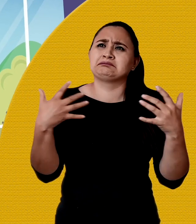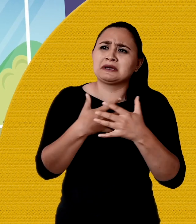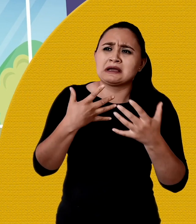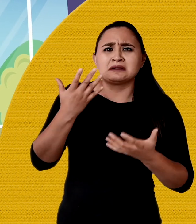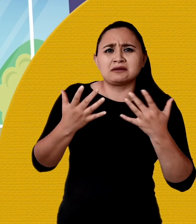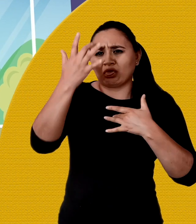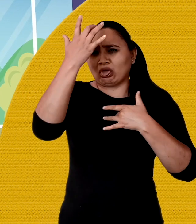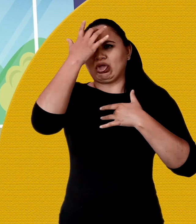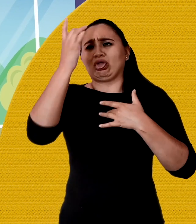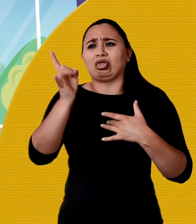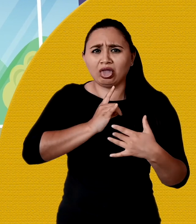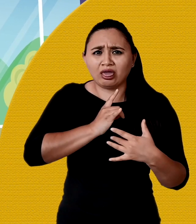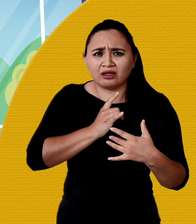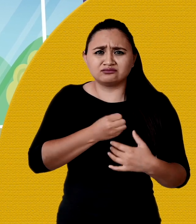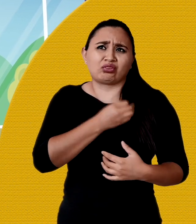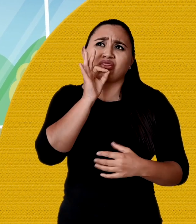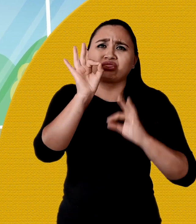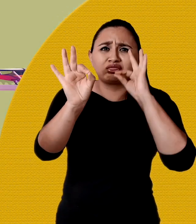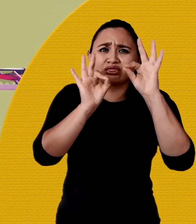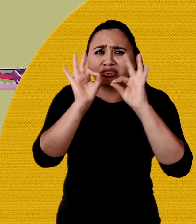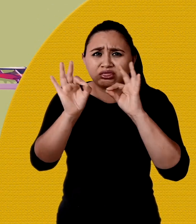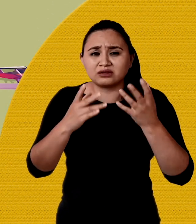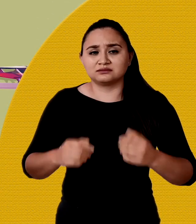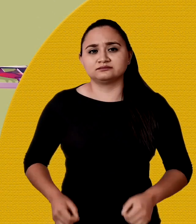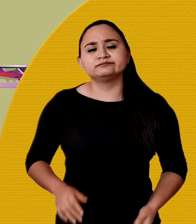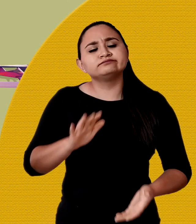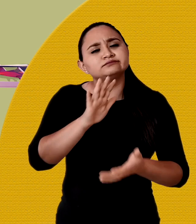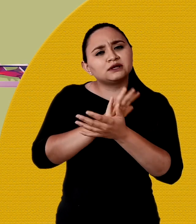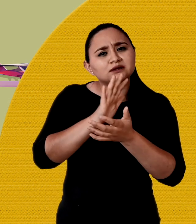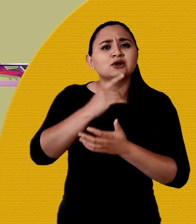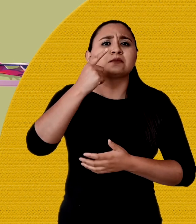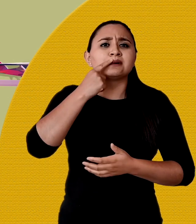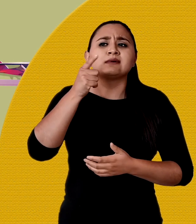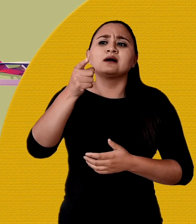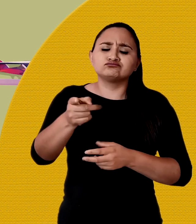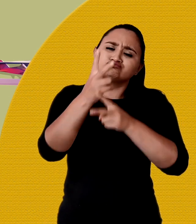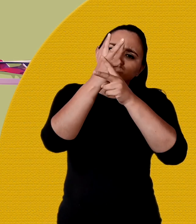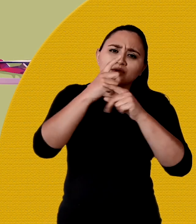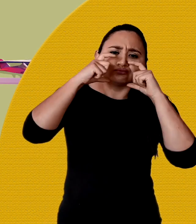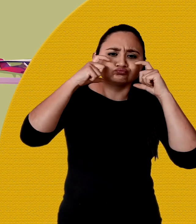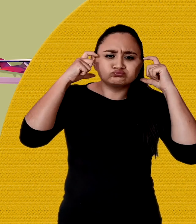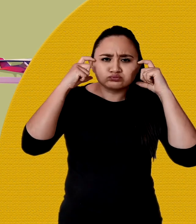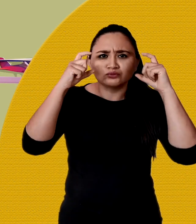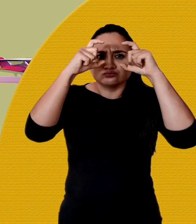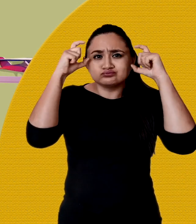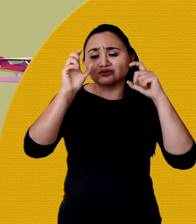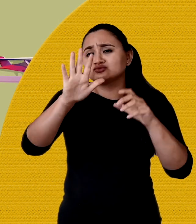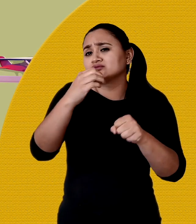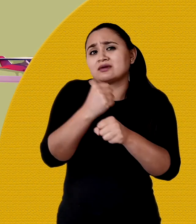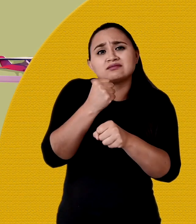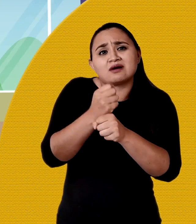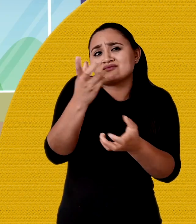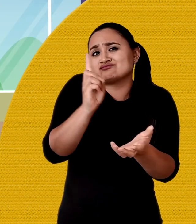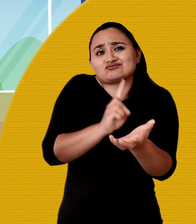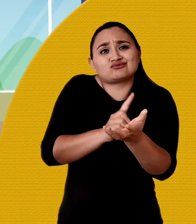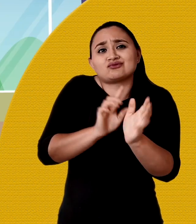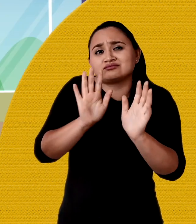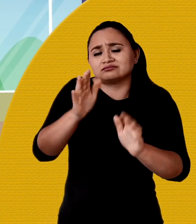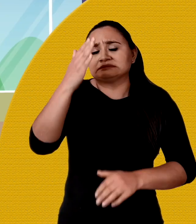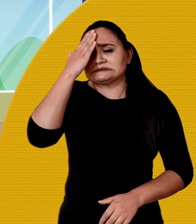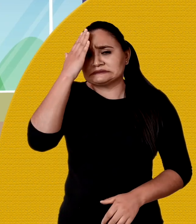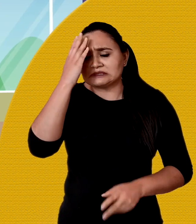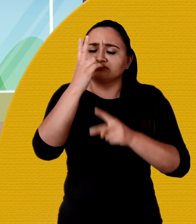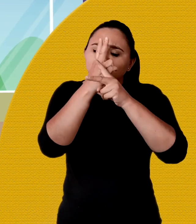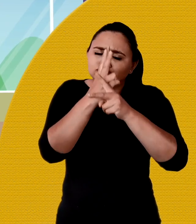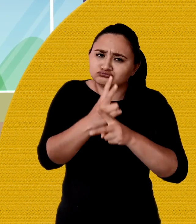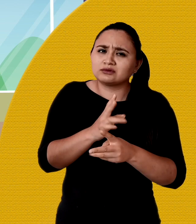que se contagie. Está todo el tiempo expuesto. Tu papá ha tomado todas las medidas de seguridad. Así es su trabajo, hijo.